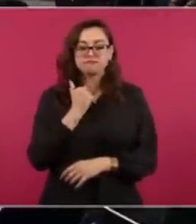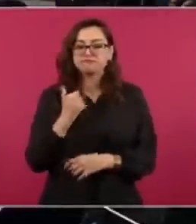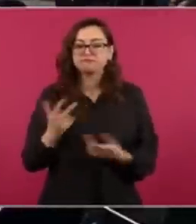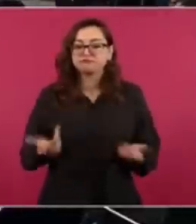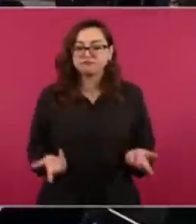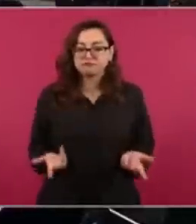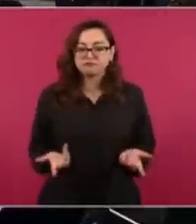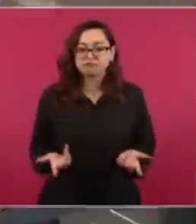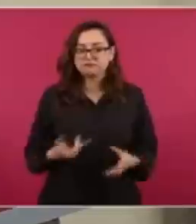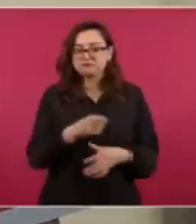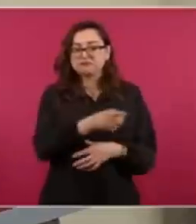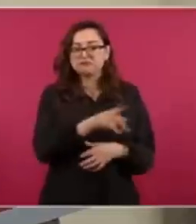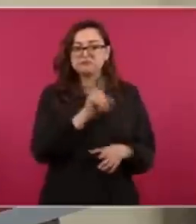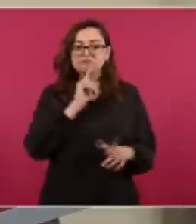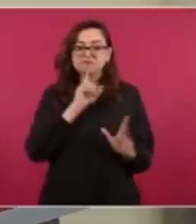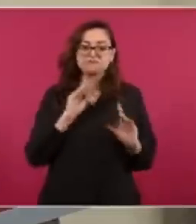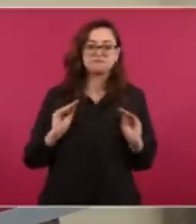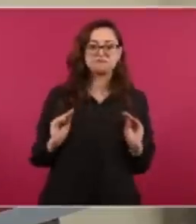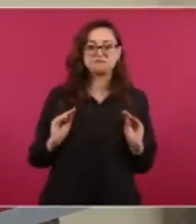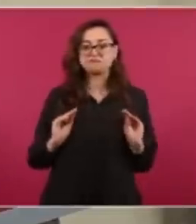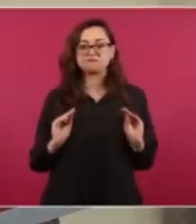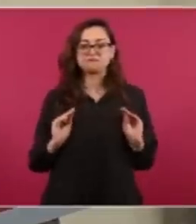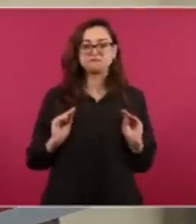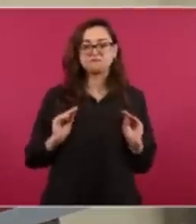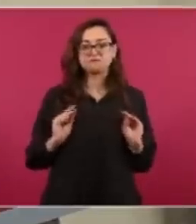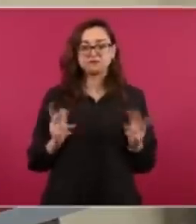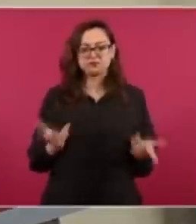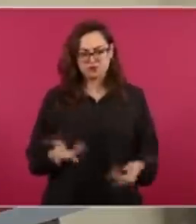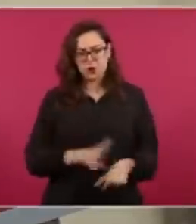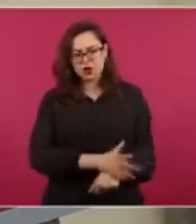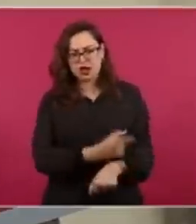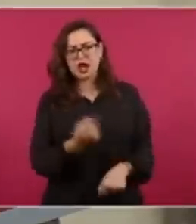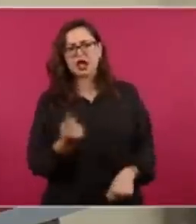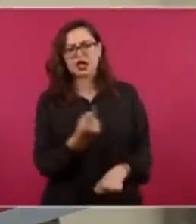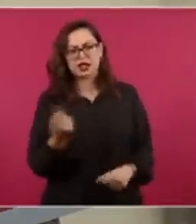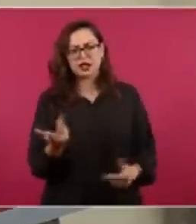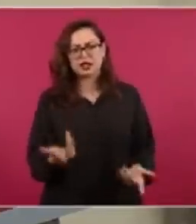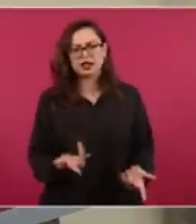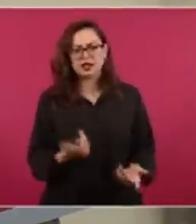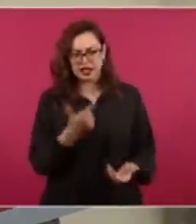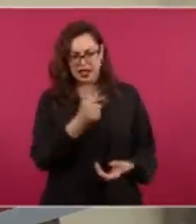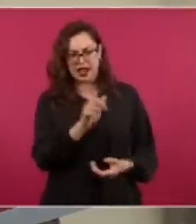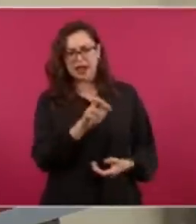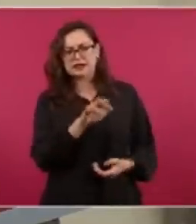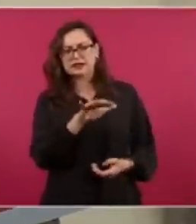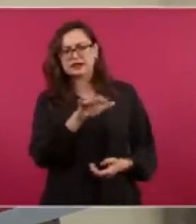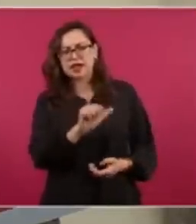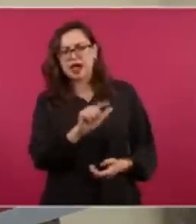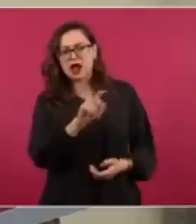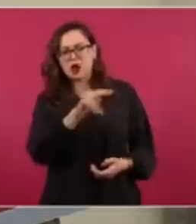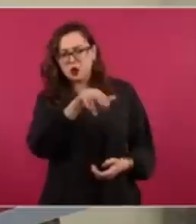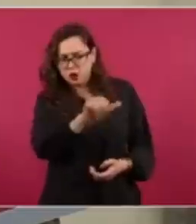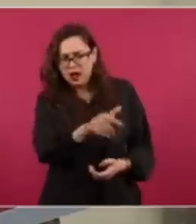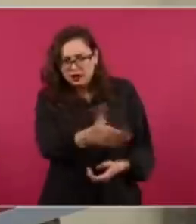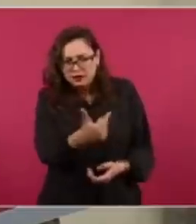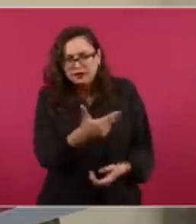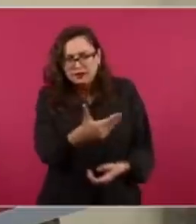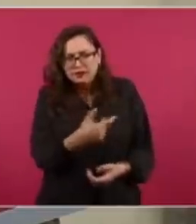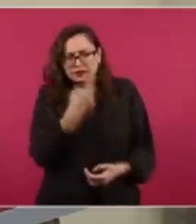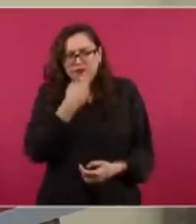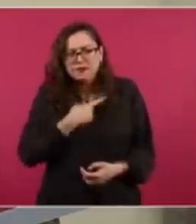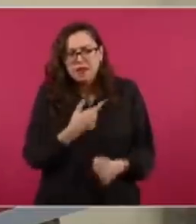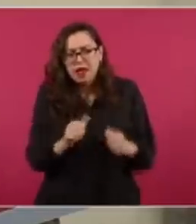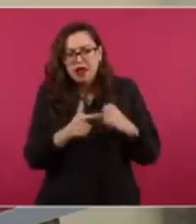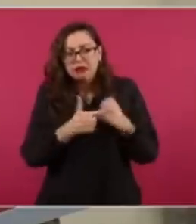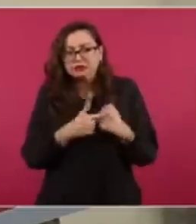Pero lo más importante, no se permite la violación de derechos humanos